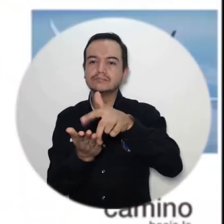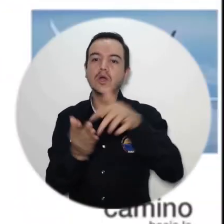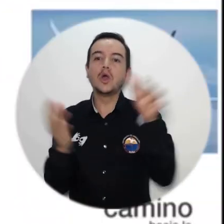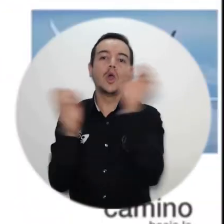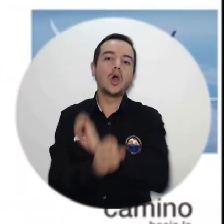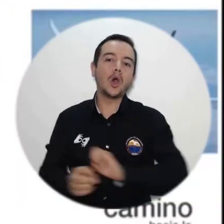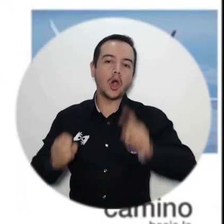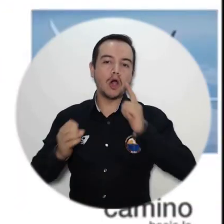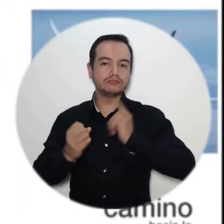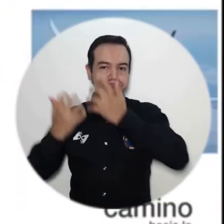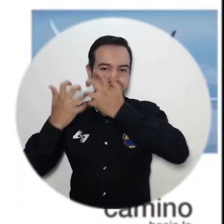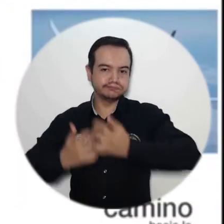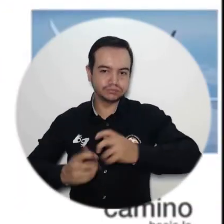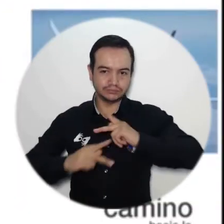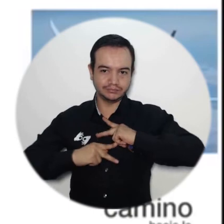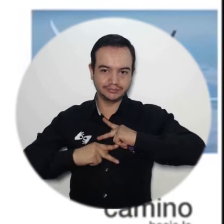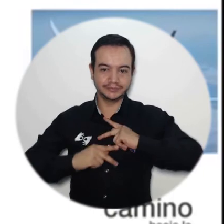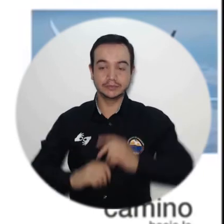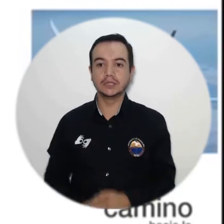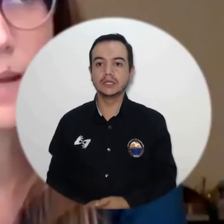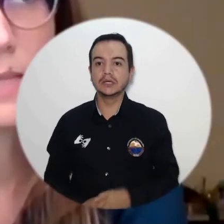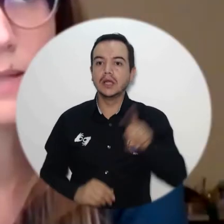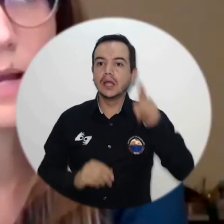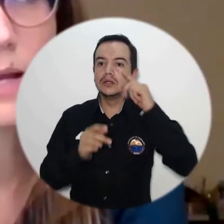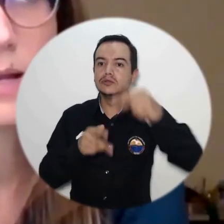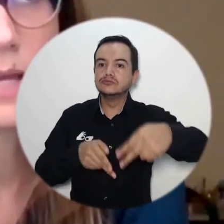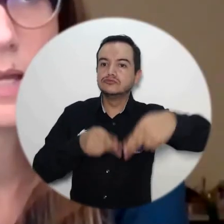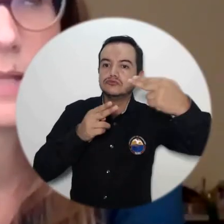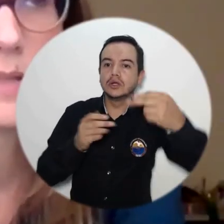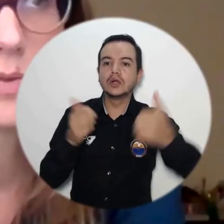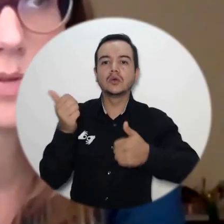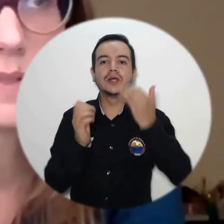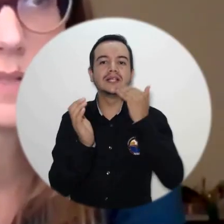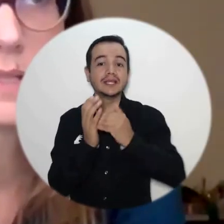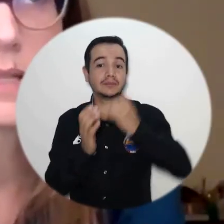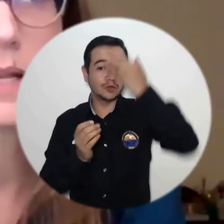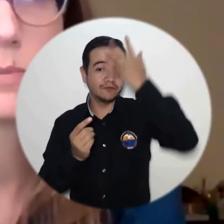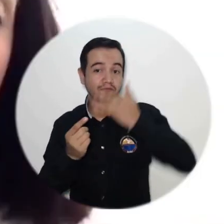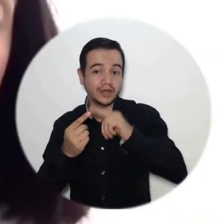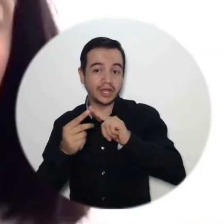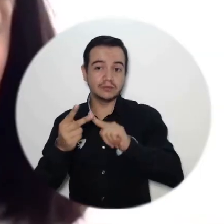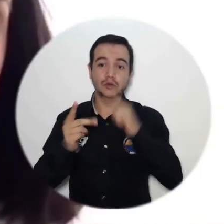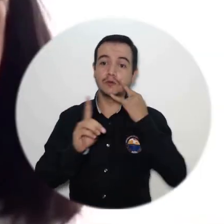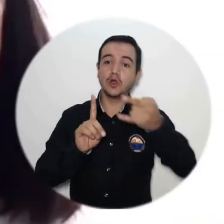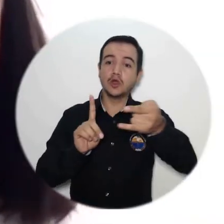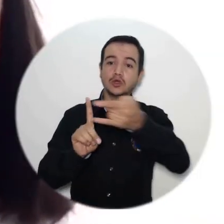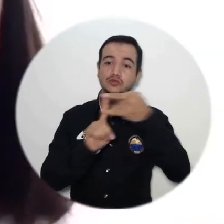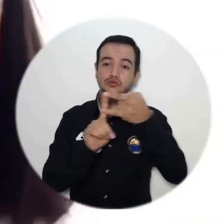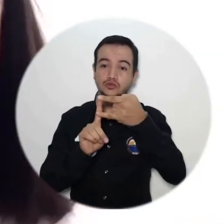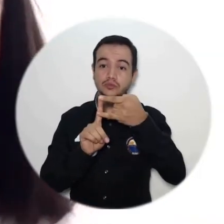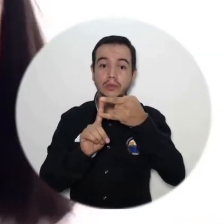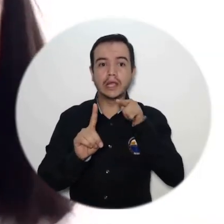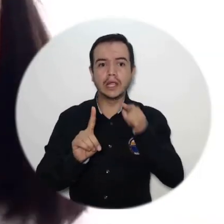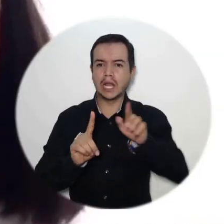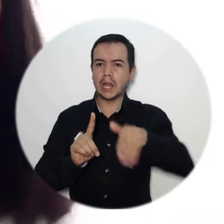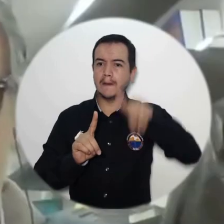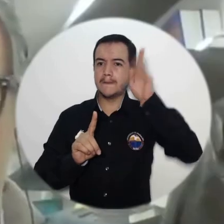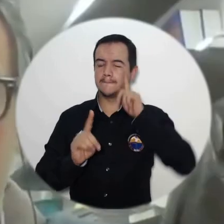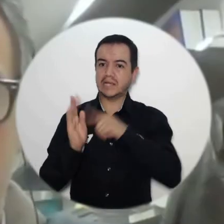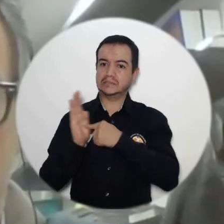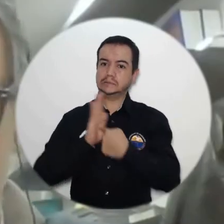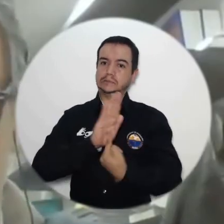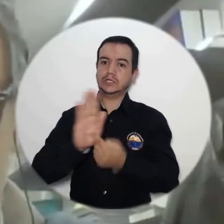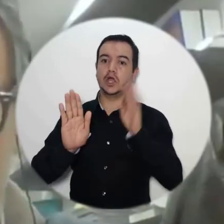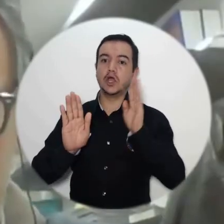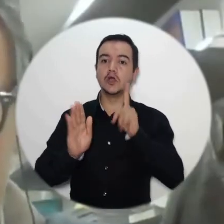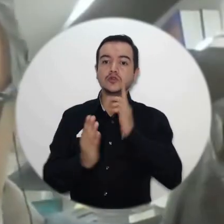académico que se realizó a través de las plataformas digitales como Facebook y Zoom se constituye en el más representativo del programa de negocios